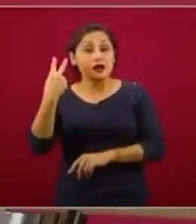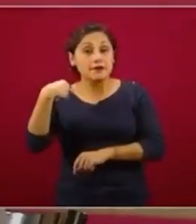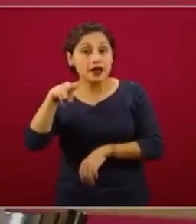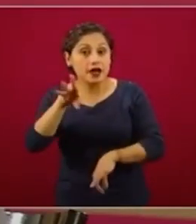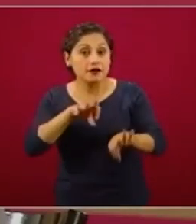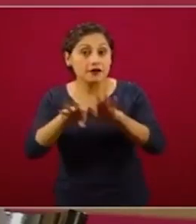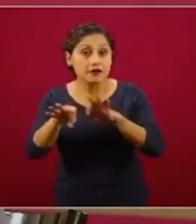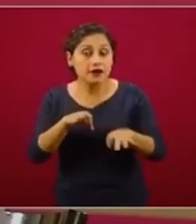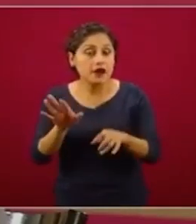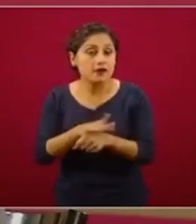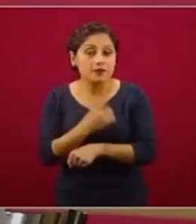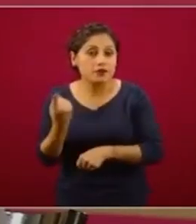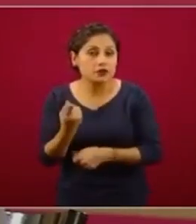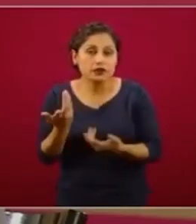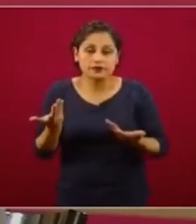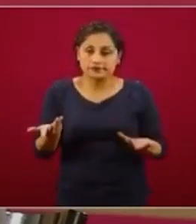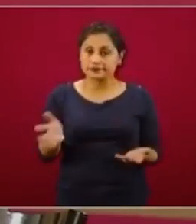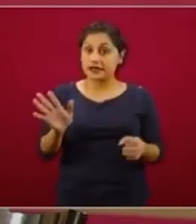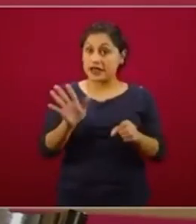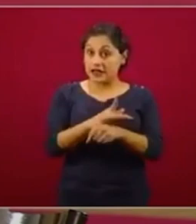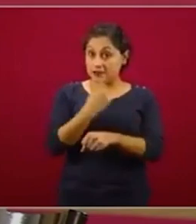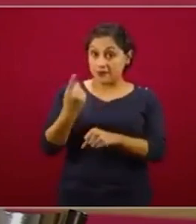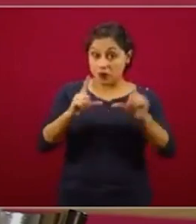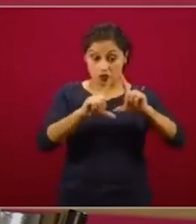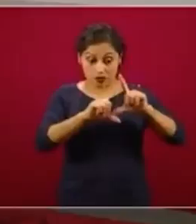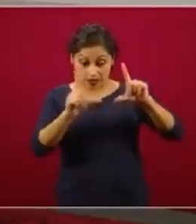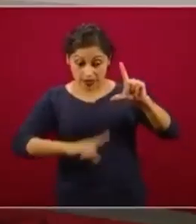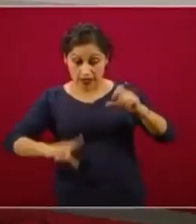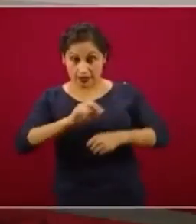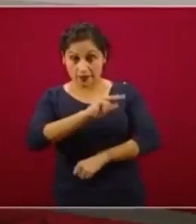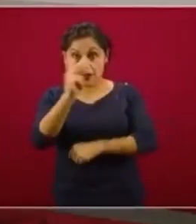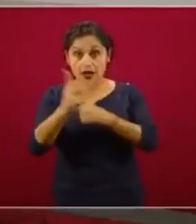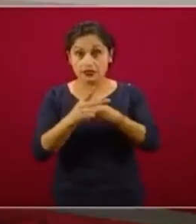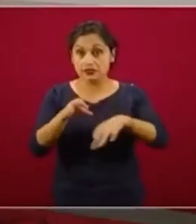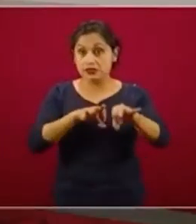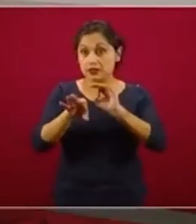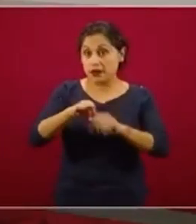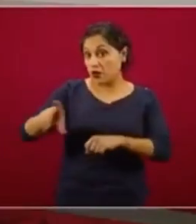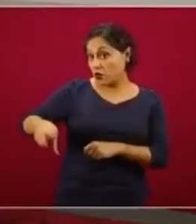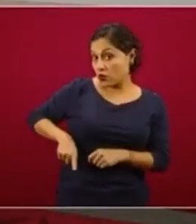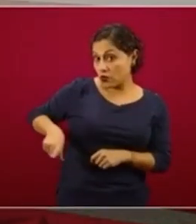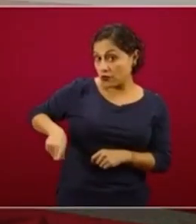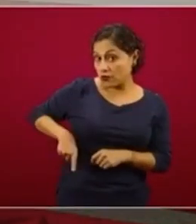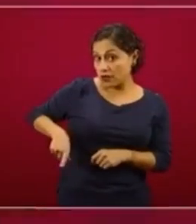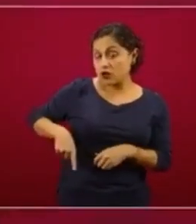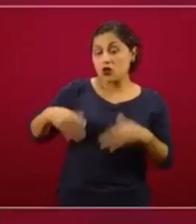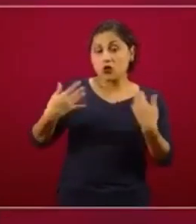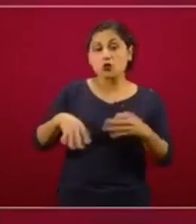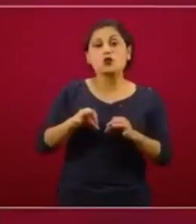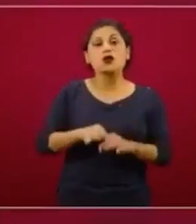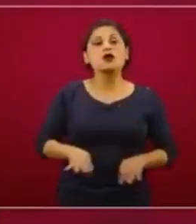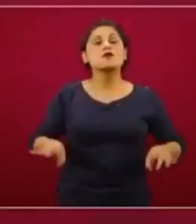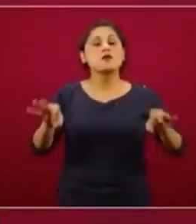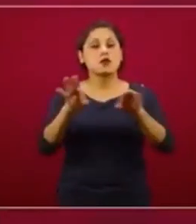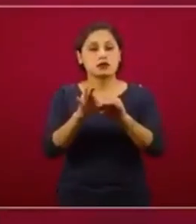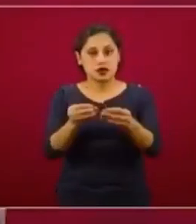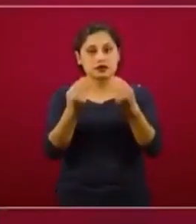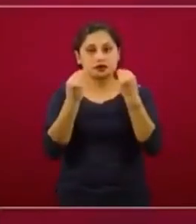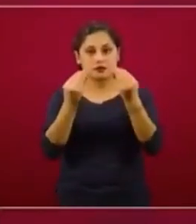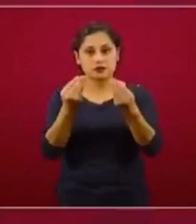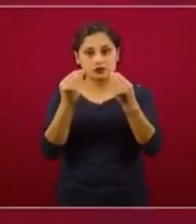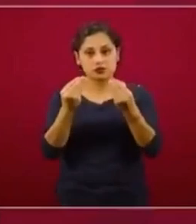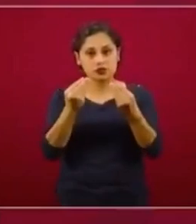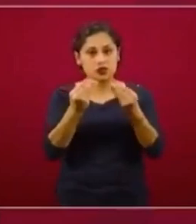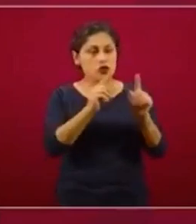la vida pública del país, incluyendo las actividades gubernamentales, es muy importante, igual que es importante